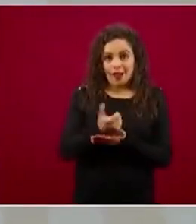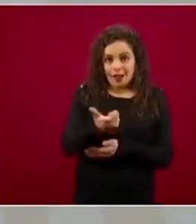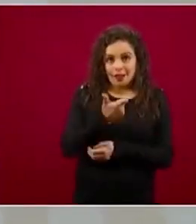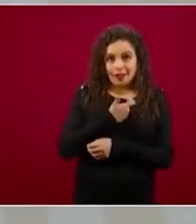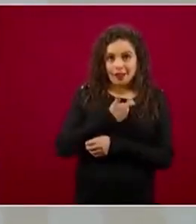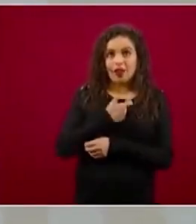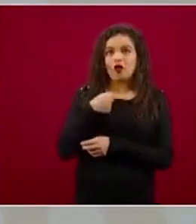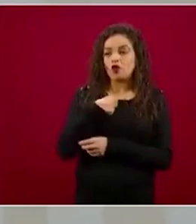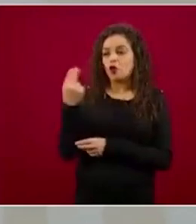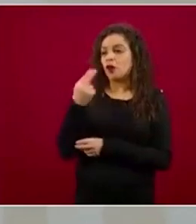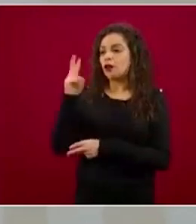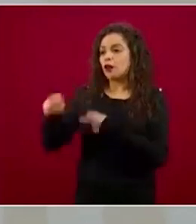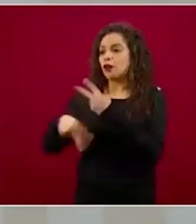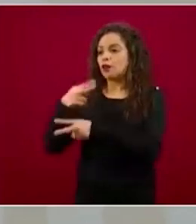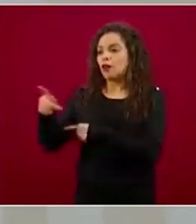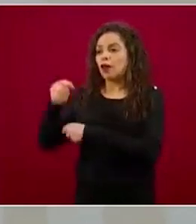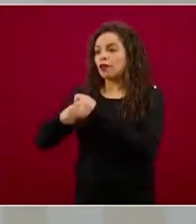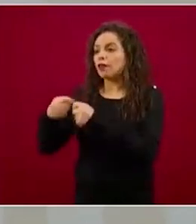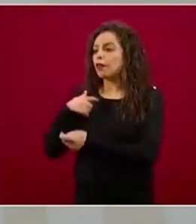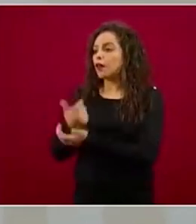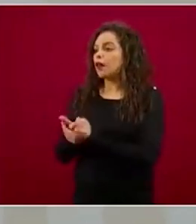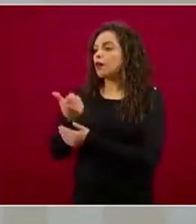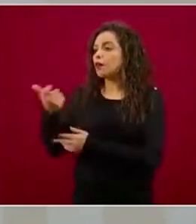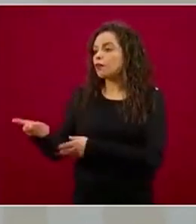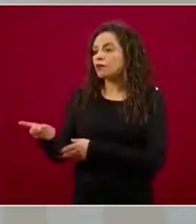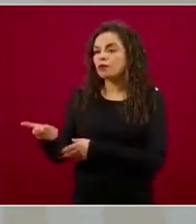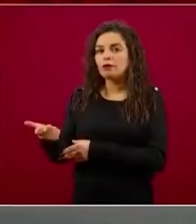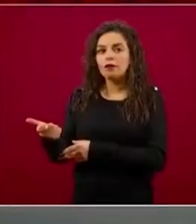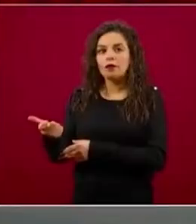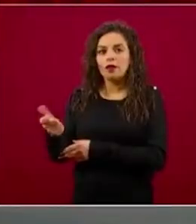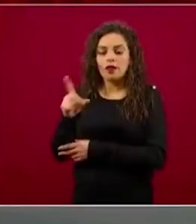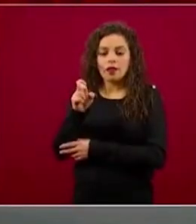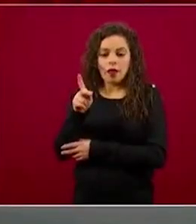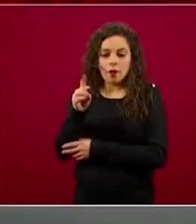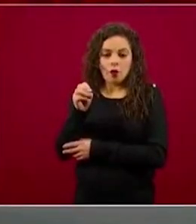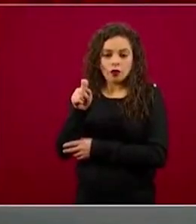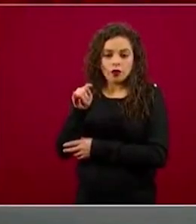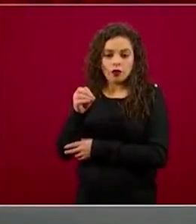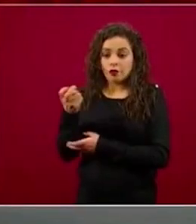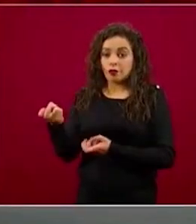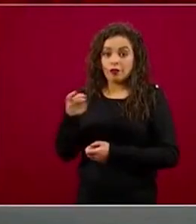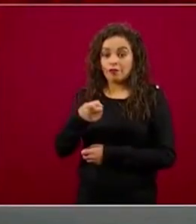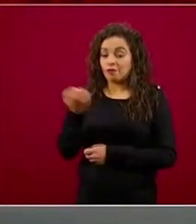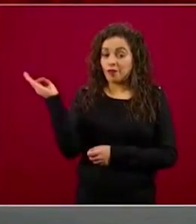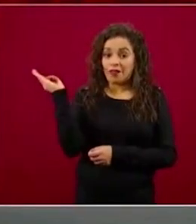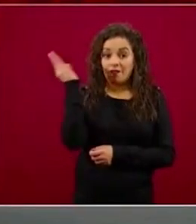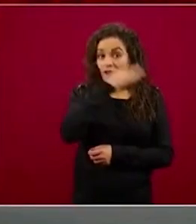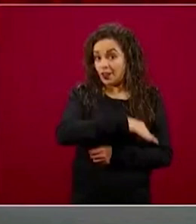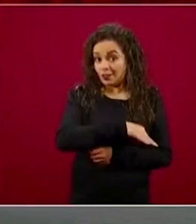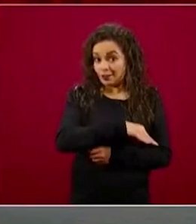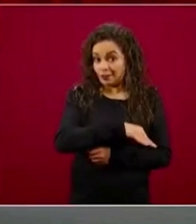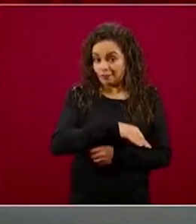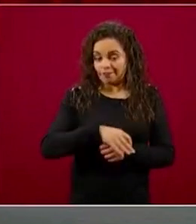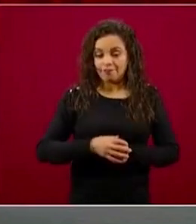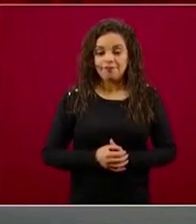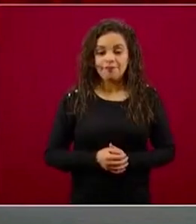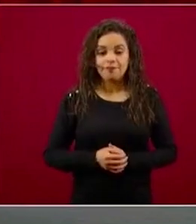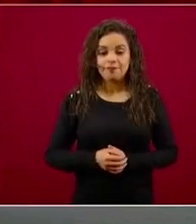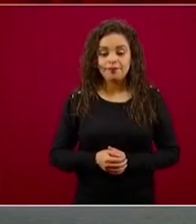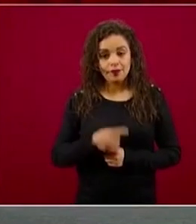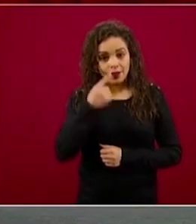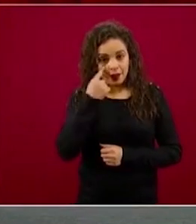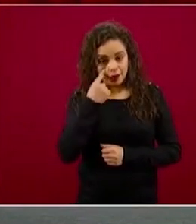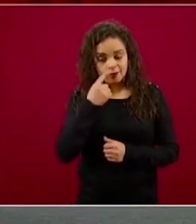en una tienda de conveniencia, ese es un fraude, esa es la regla de oro. Adelante, por favor. Y